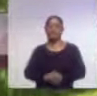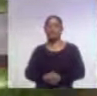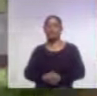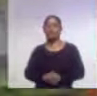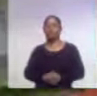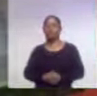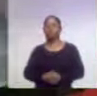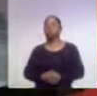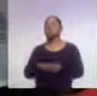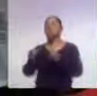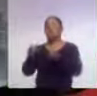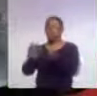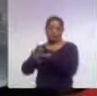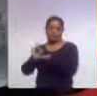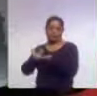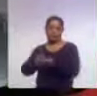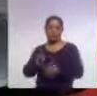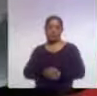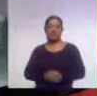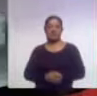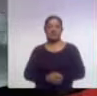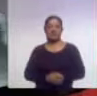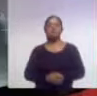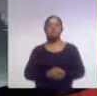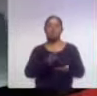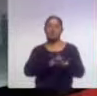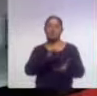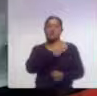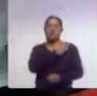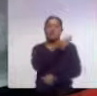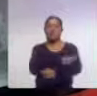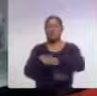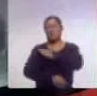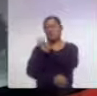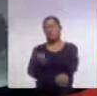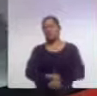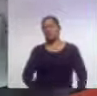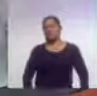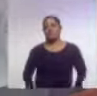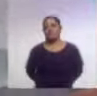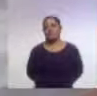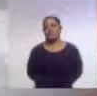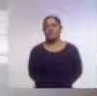María, muchísimas gracias. Gracias, aquí. Buenas tardes. Buenas tardes.